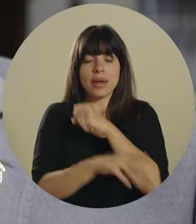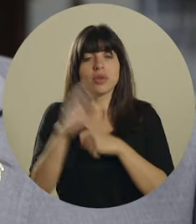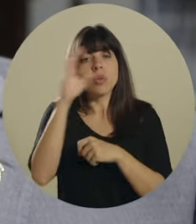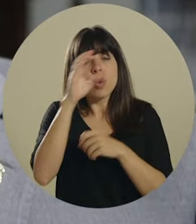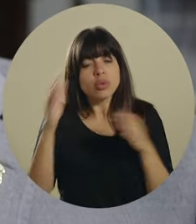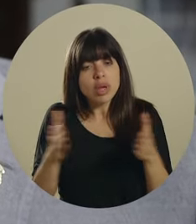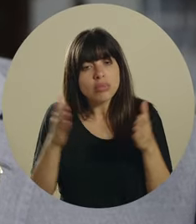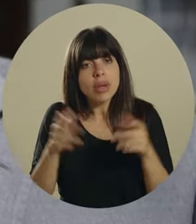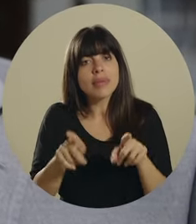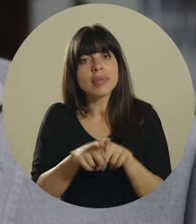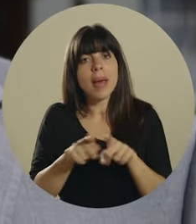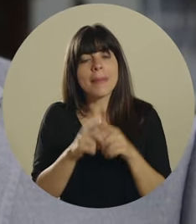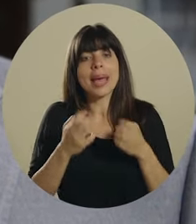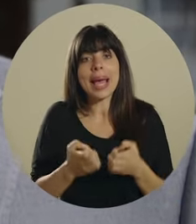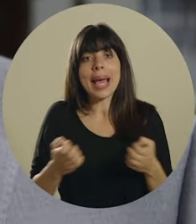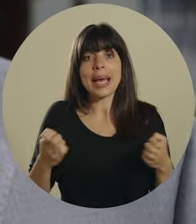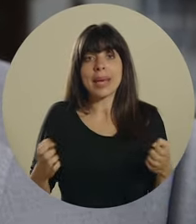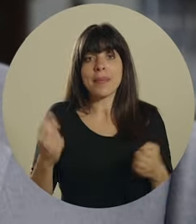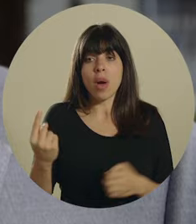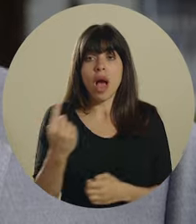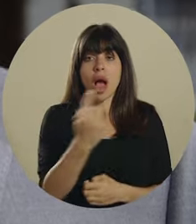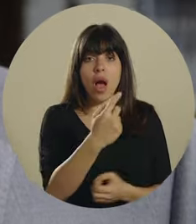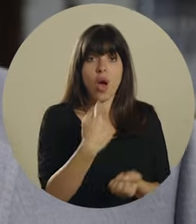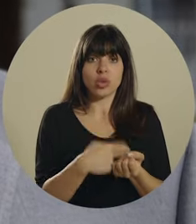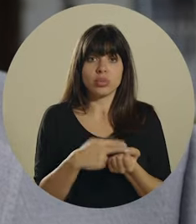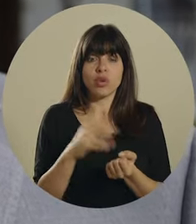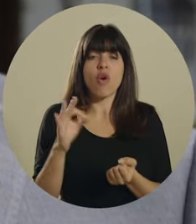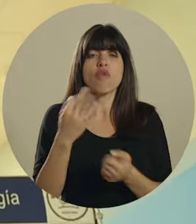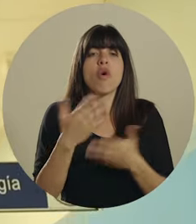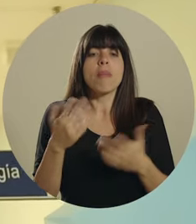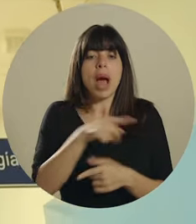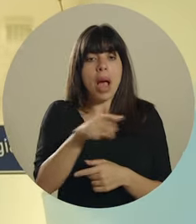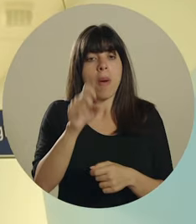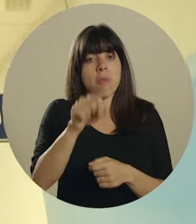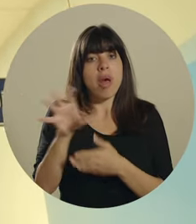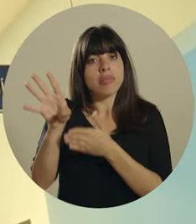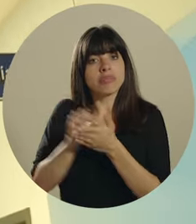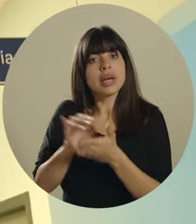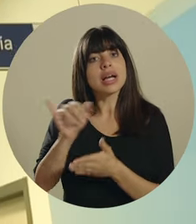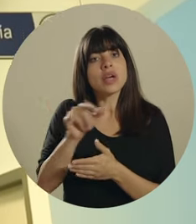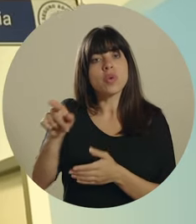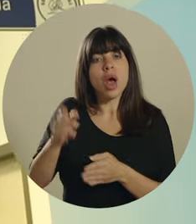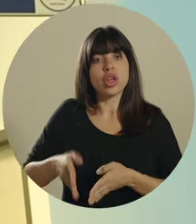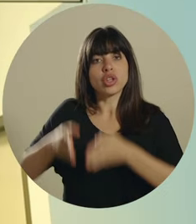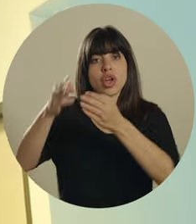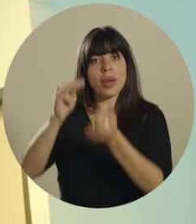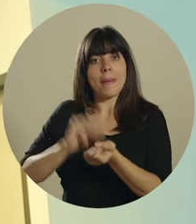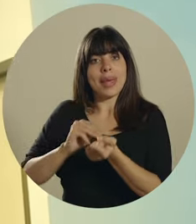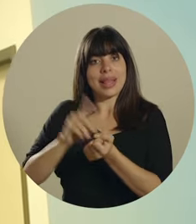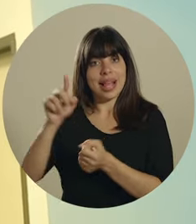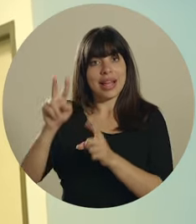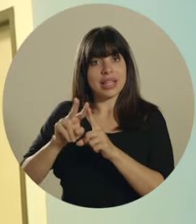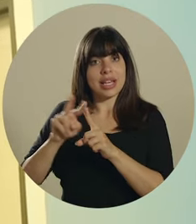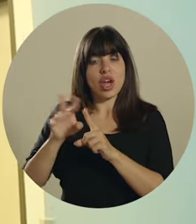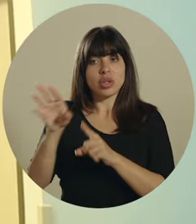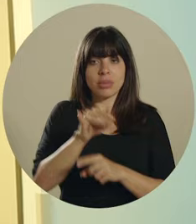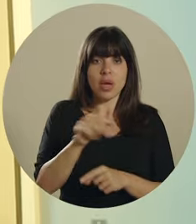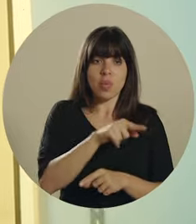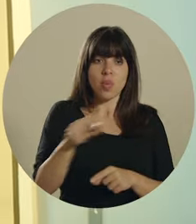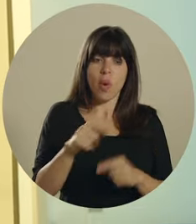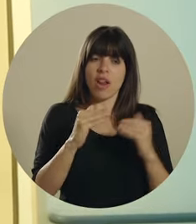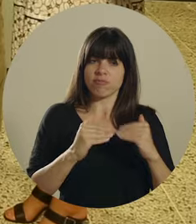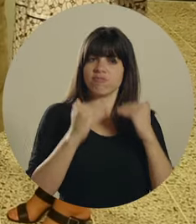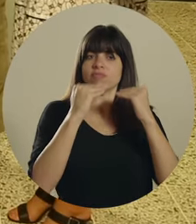Estamos fortaleciendo también el equipamiento de estos hospitales de manera que puedan ser como la Torre Médica en Nicoya,